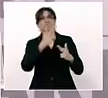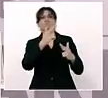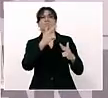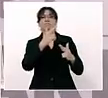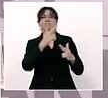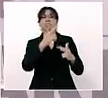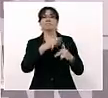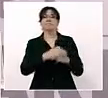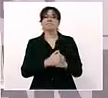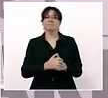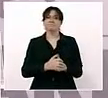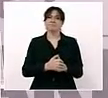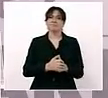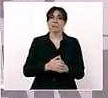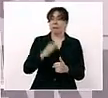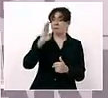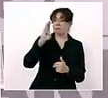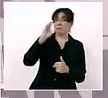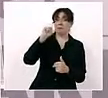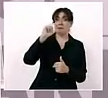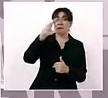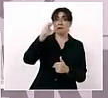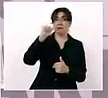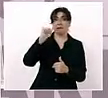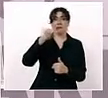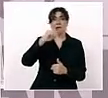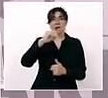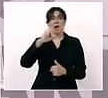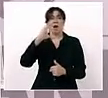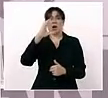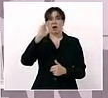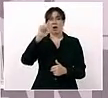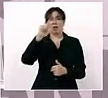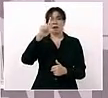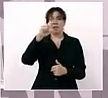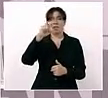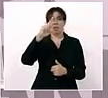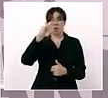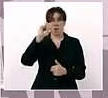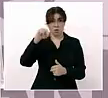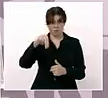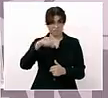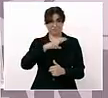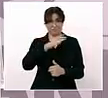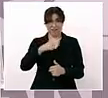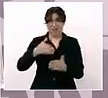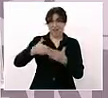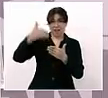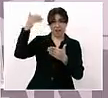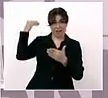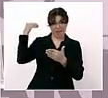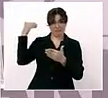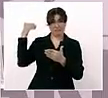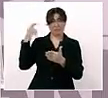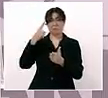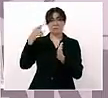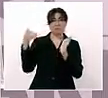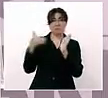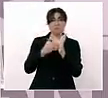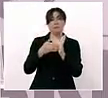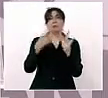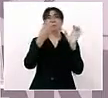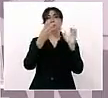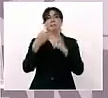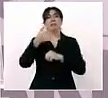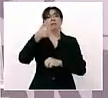Calderón, que fue el que inició en 1906